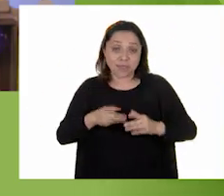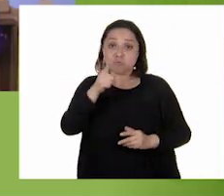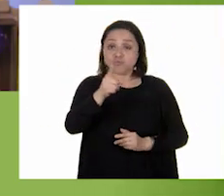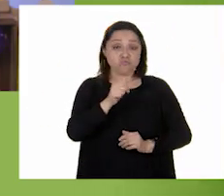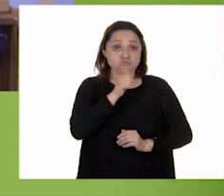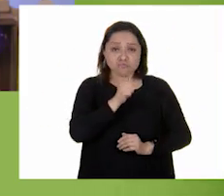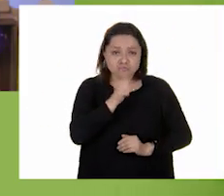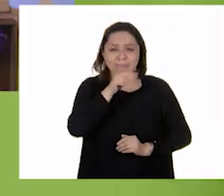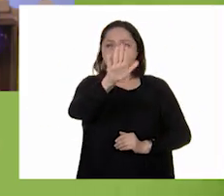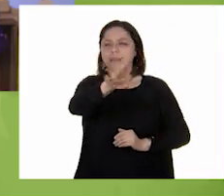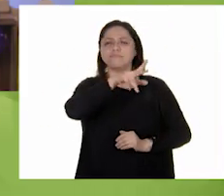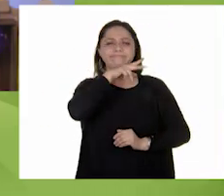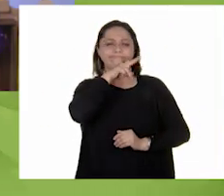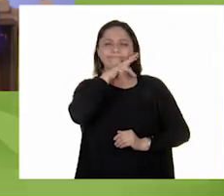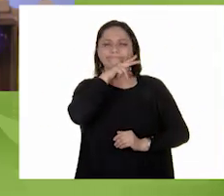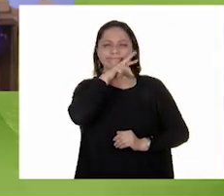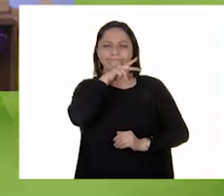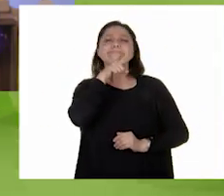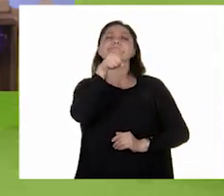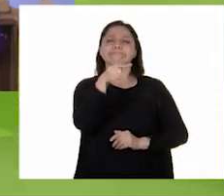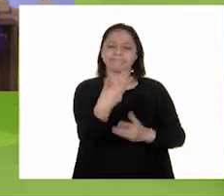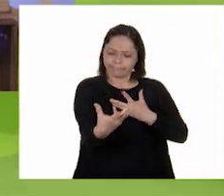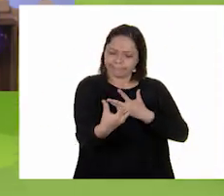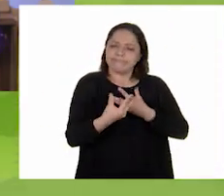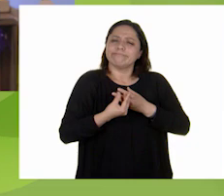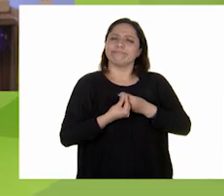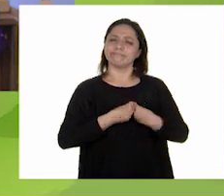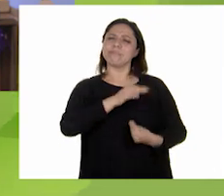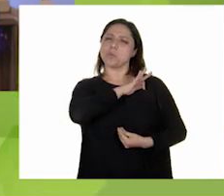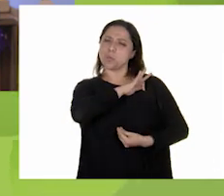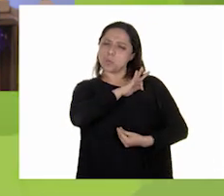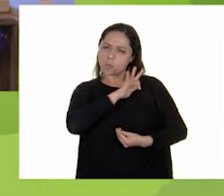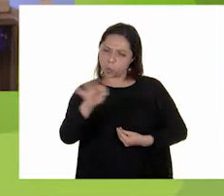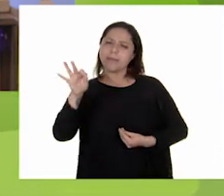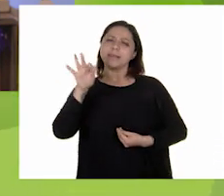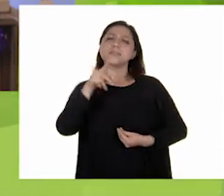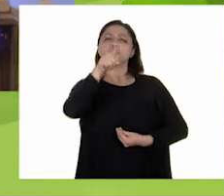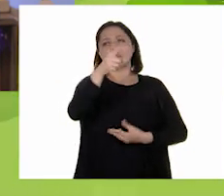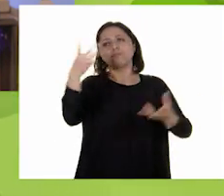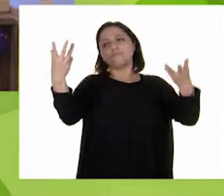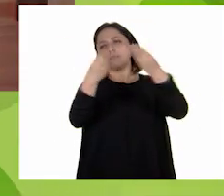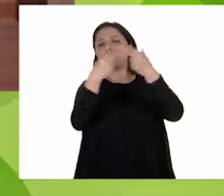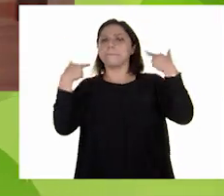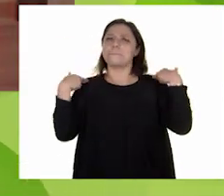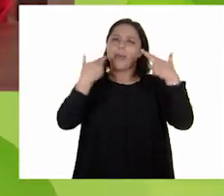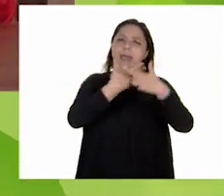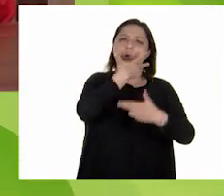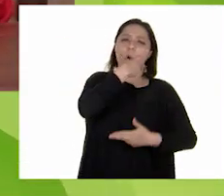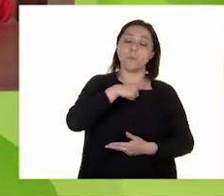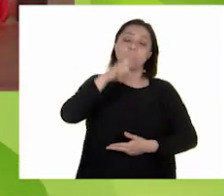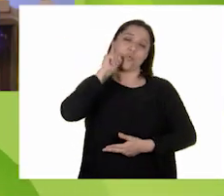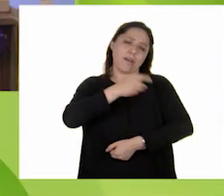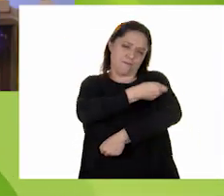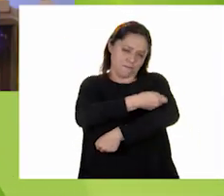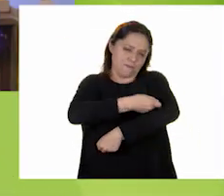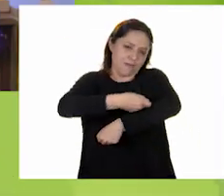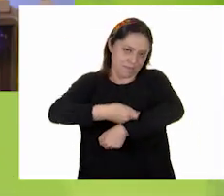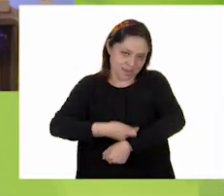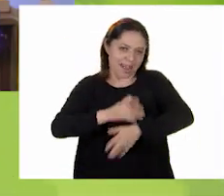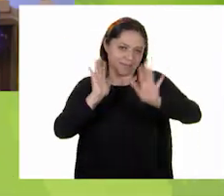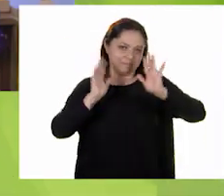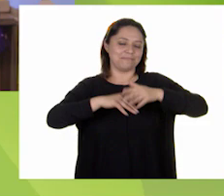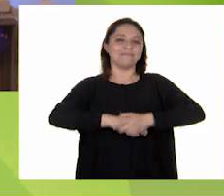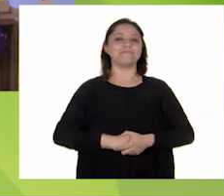alguna, no te preocupes. Aún estás a tiempo de hacerla y compartirla con tu maestro, maestra y tu familia. Bueno,